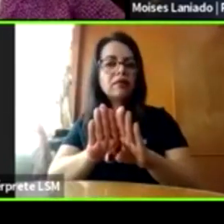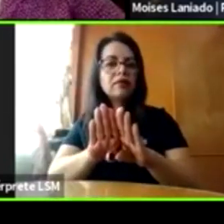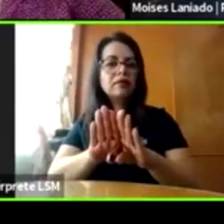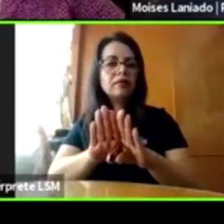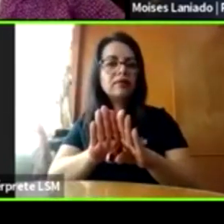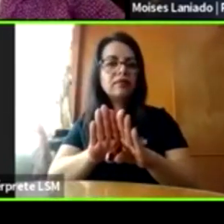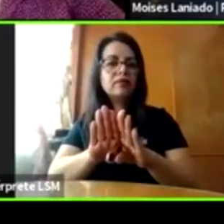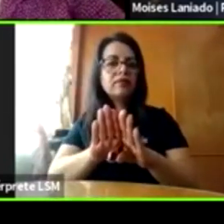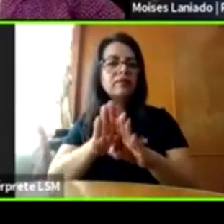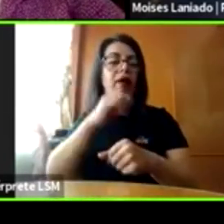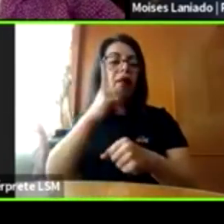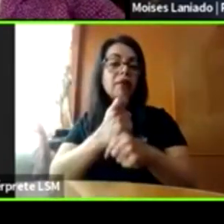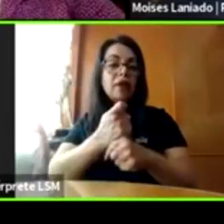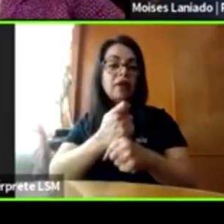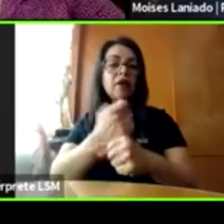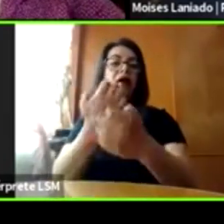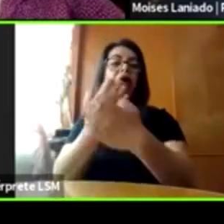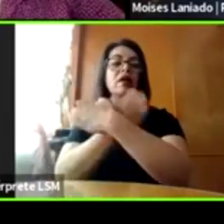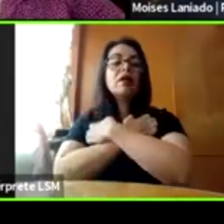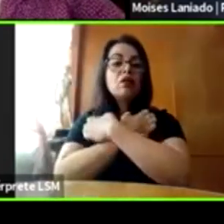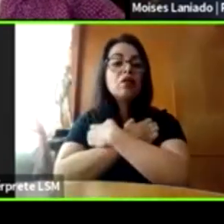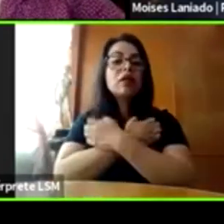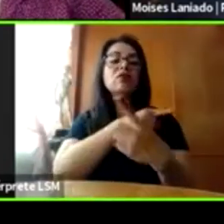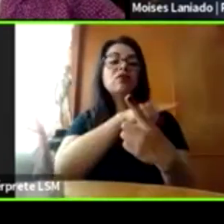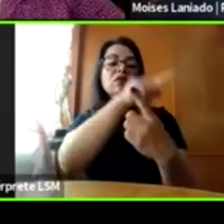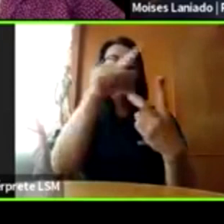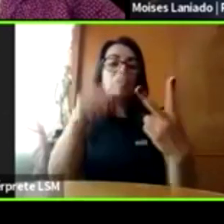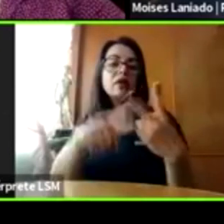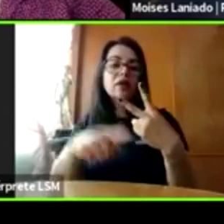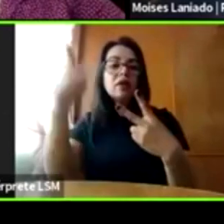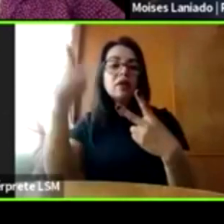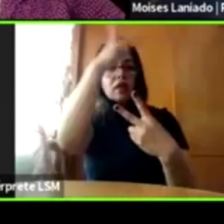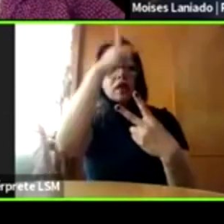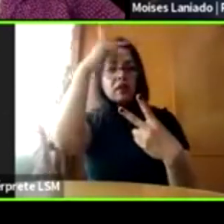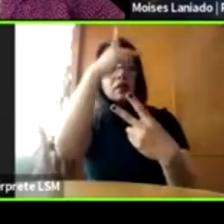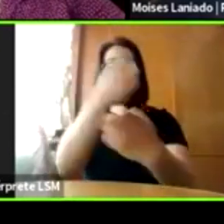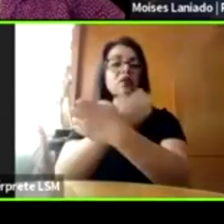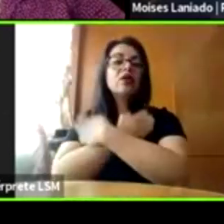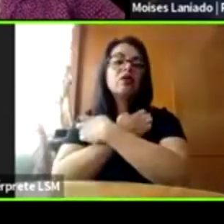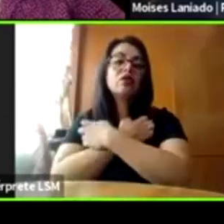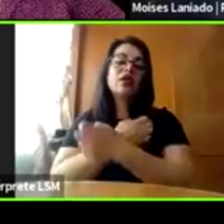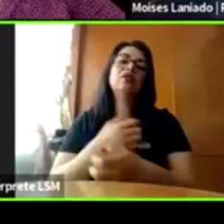educación y en la psicoeducación, tanto de adultos como niños